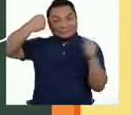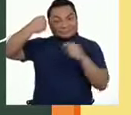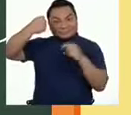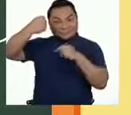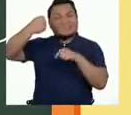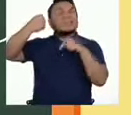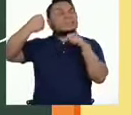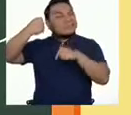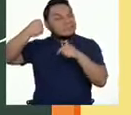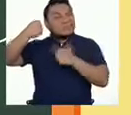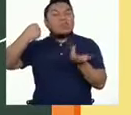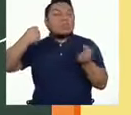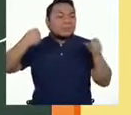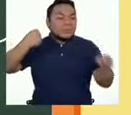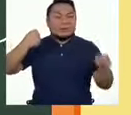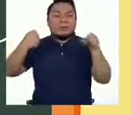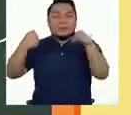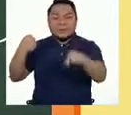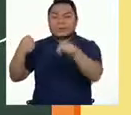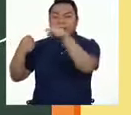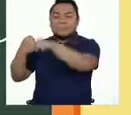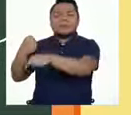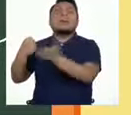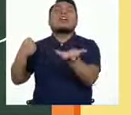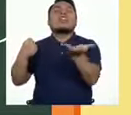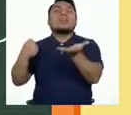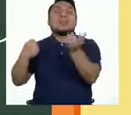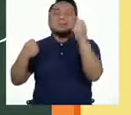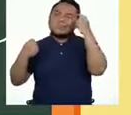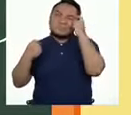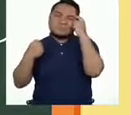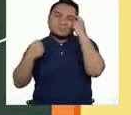identificar en qué grupo debe estar? Pensemos.